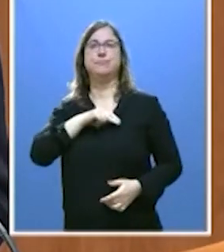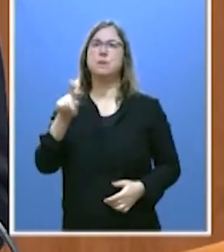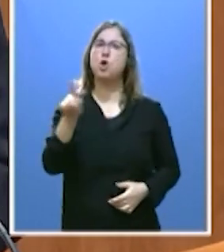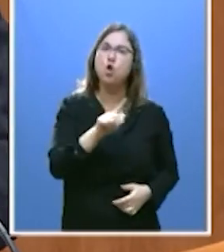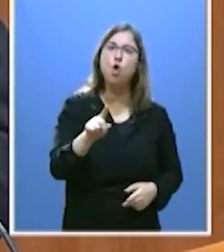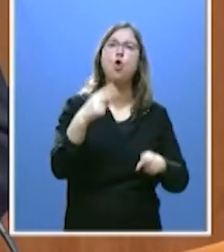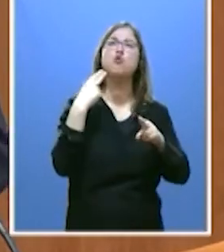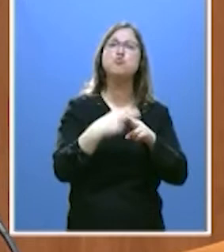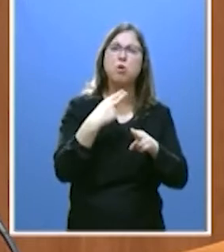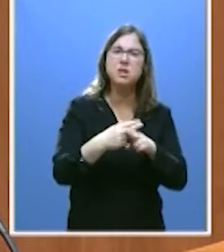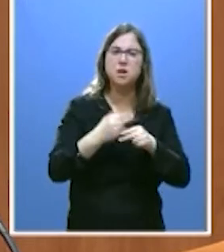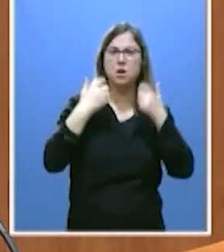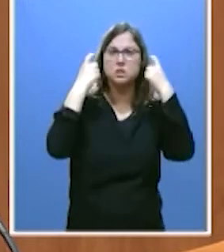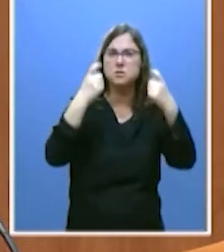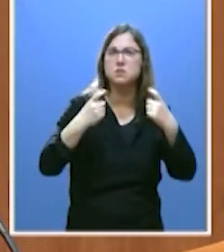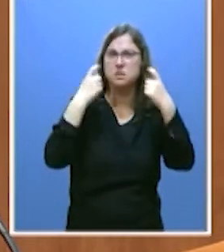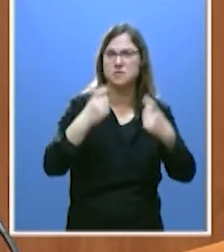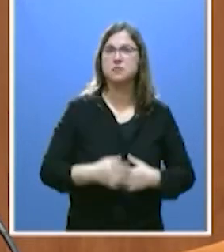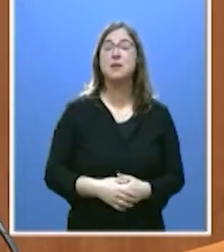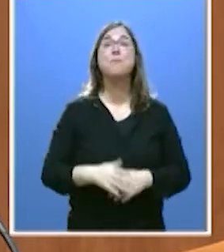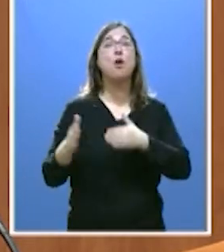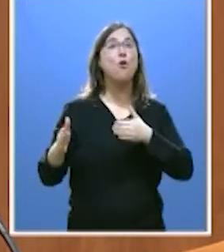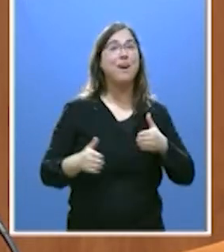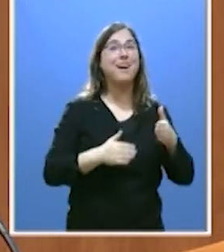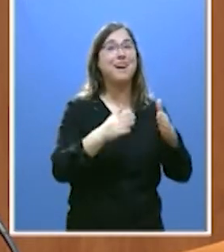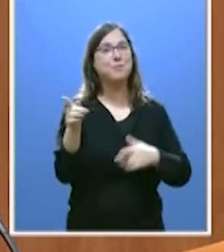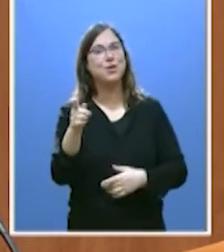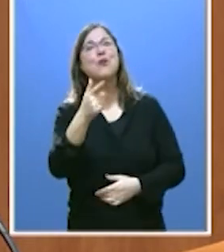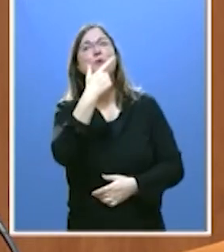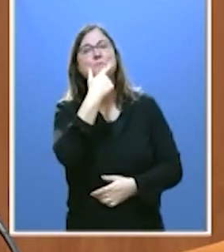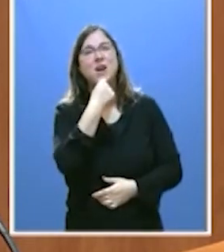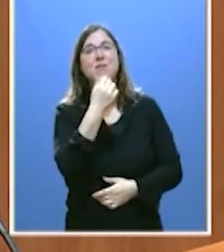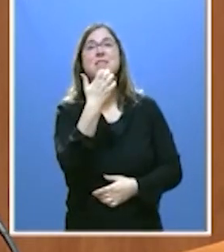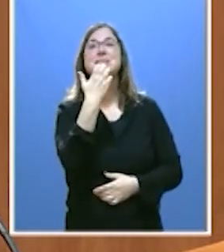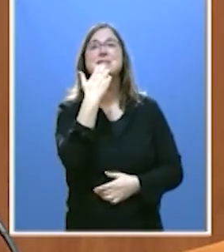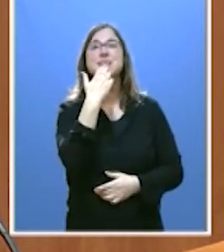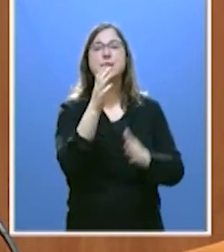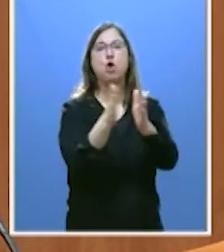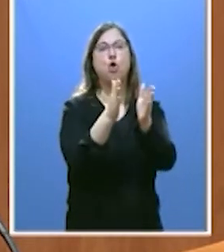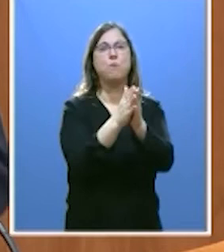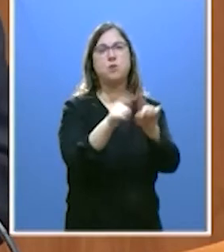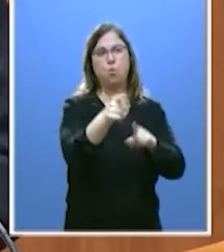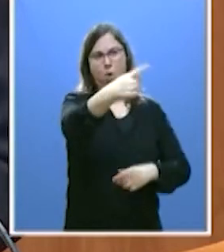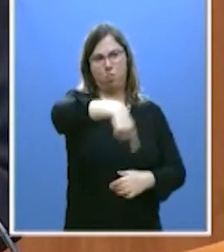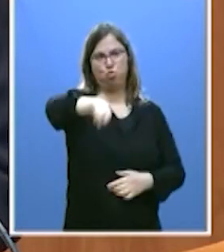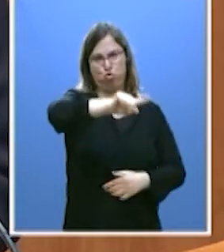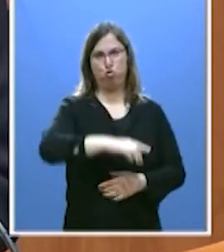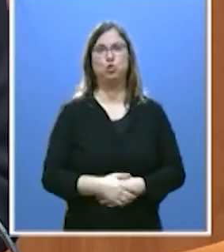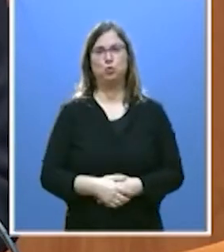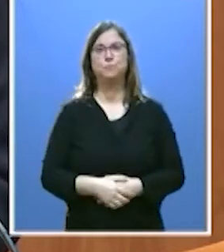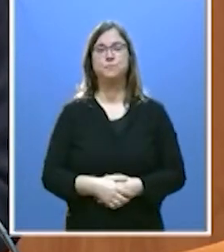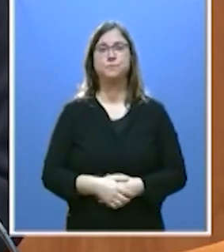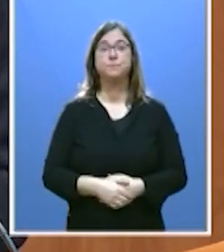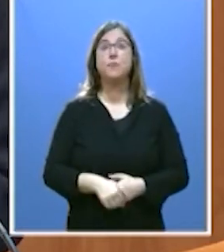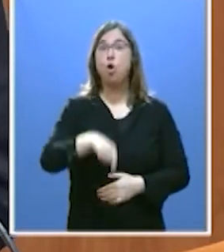cuesta arriba. Pero ese camino es mucho más fácil cuando uno tiene compañeros como vosotros. Hoy